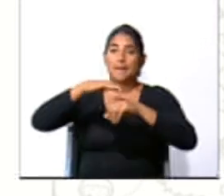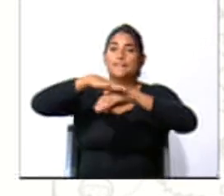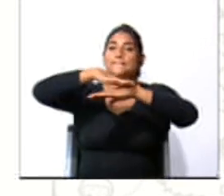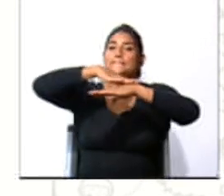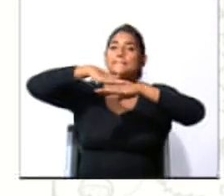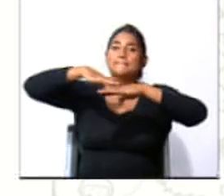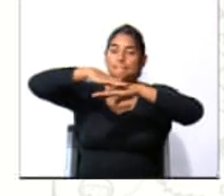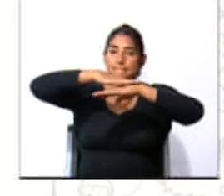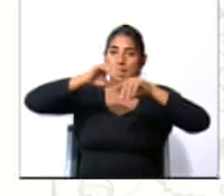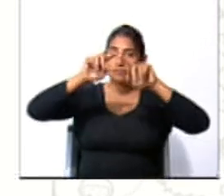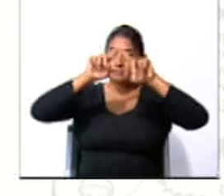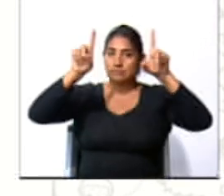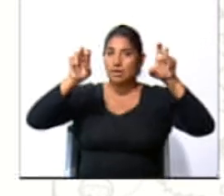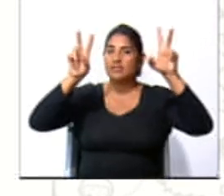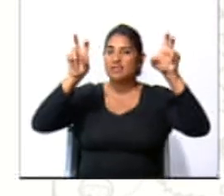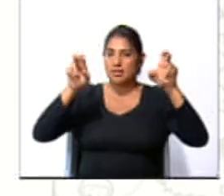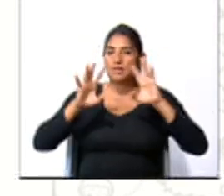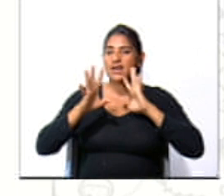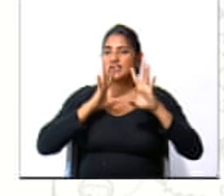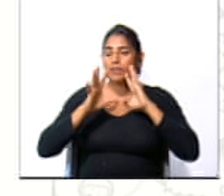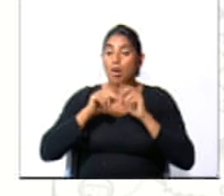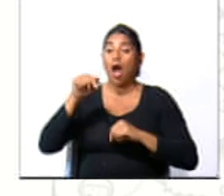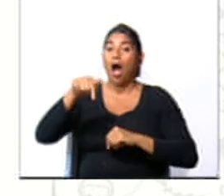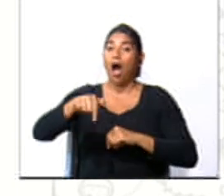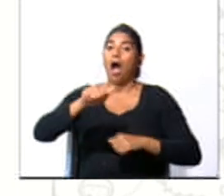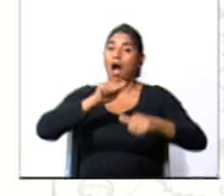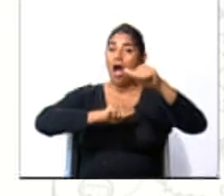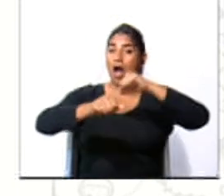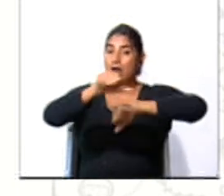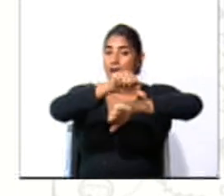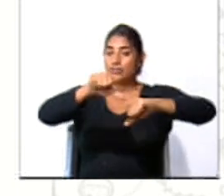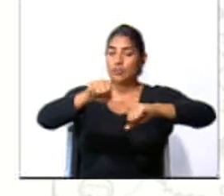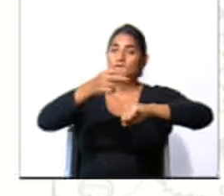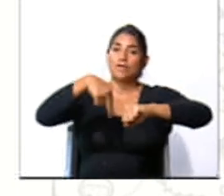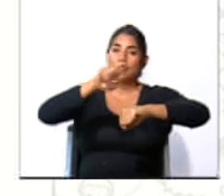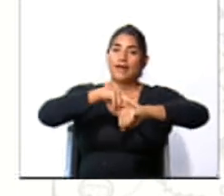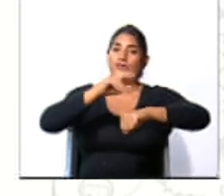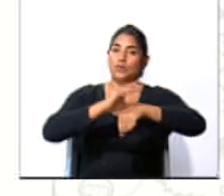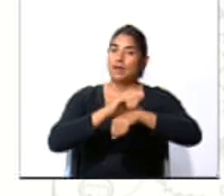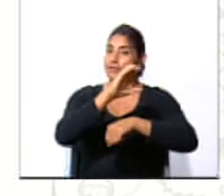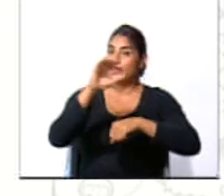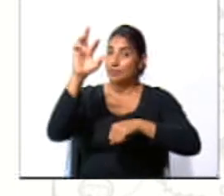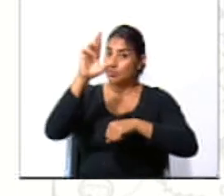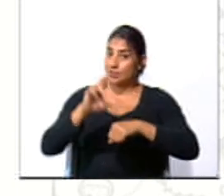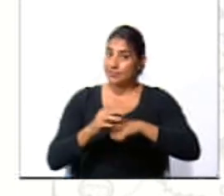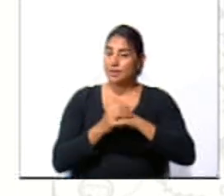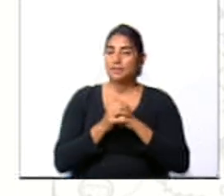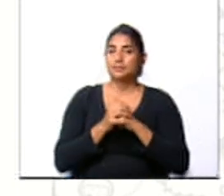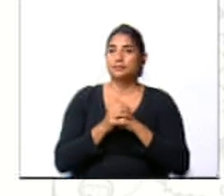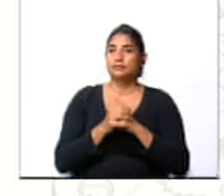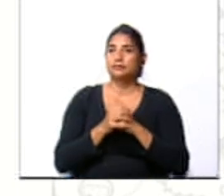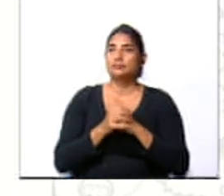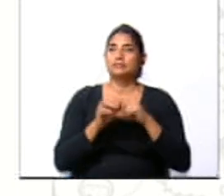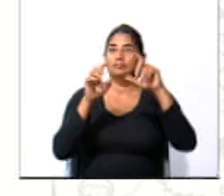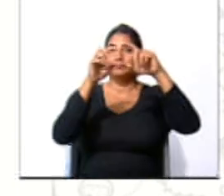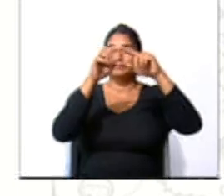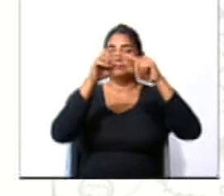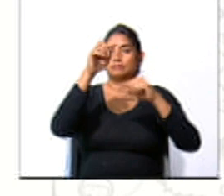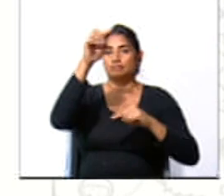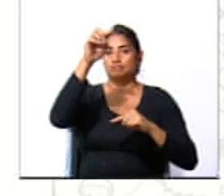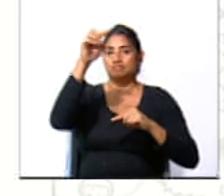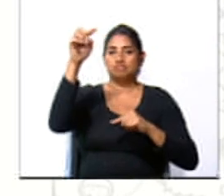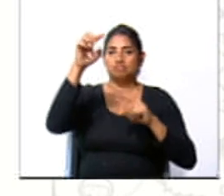el tema del cual estamos conversando hoy. Hoy estamos conversando del Teatro Nacional de Costa Rica. Abrimos una llave